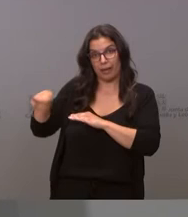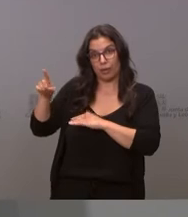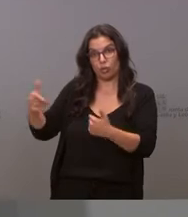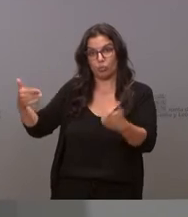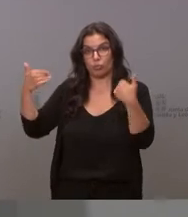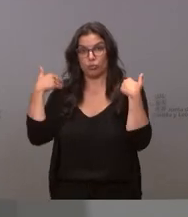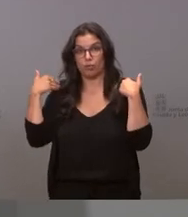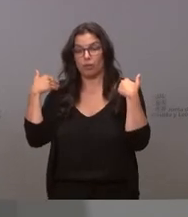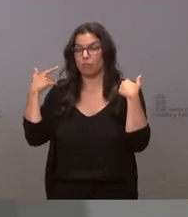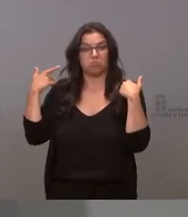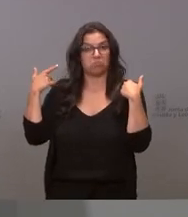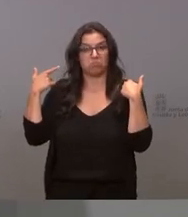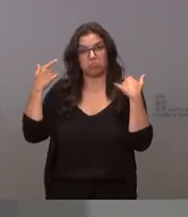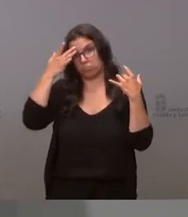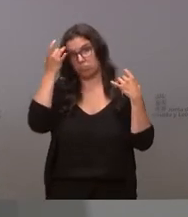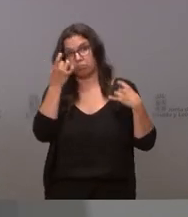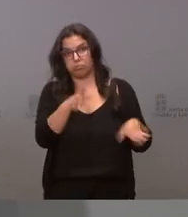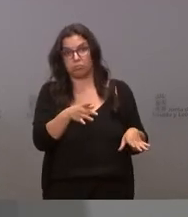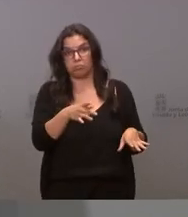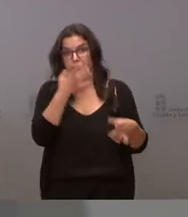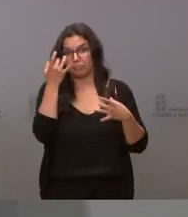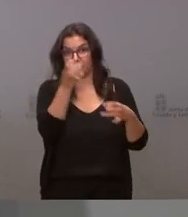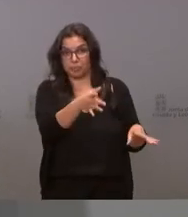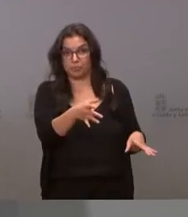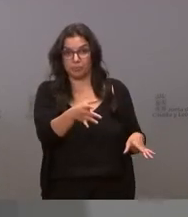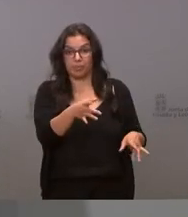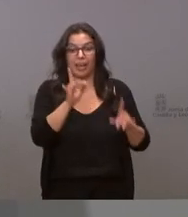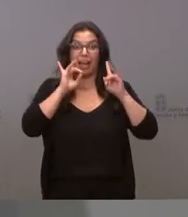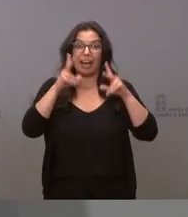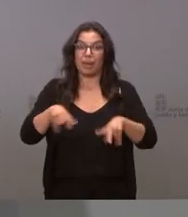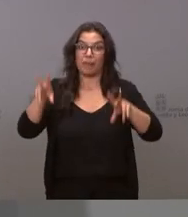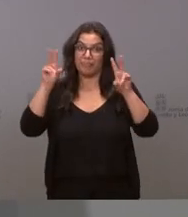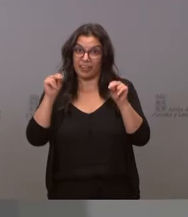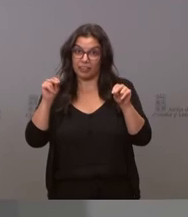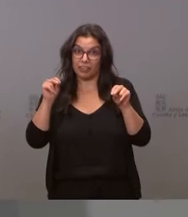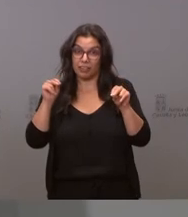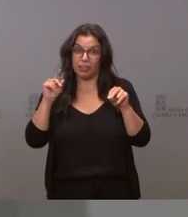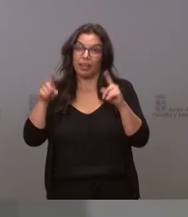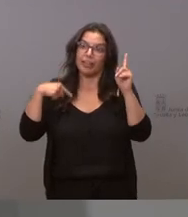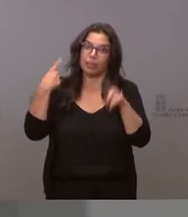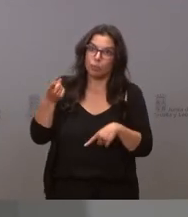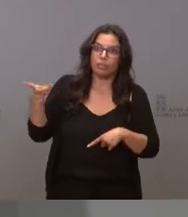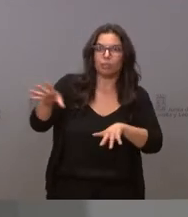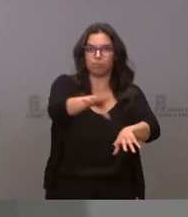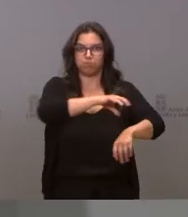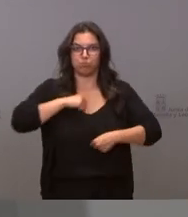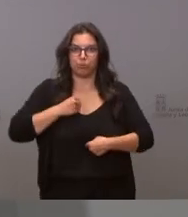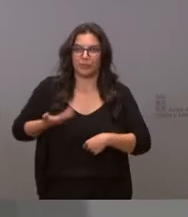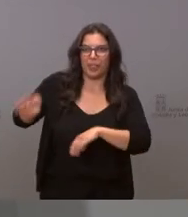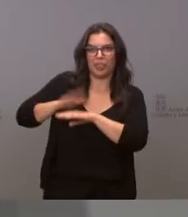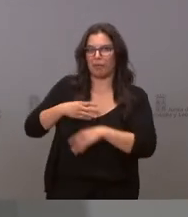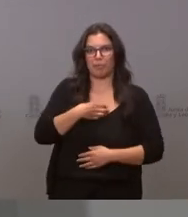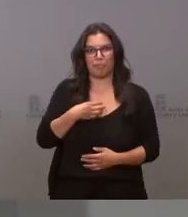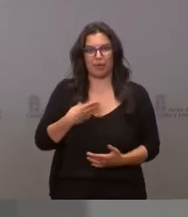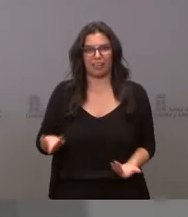no se asumió decayó el estado de alarma y cuando decae el estado de alarma tú lo que no puedes hacer es invadir las competencias